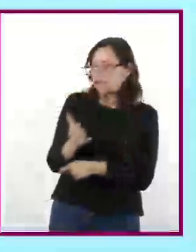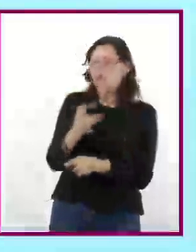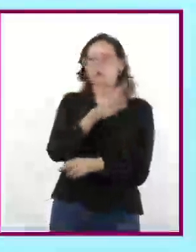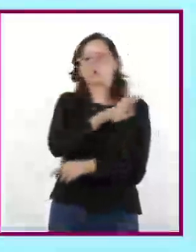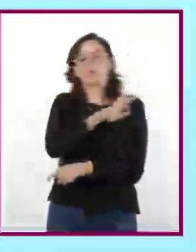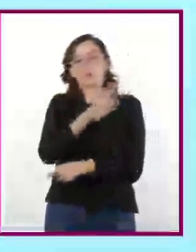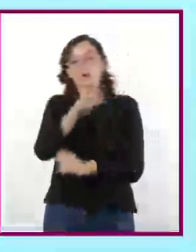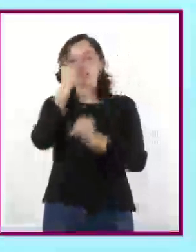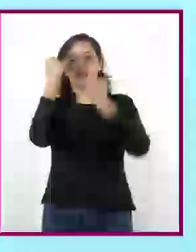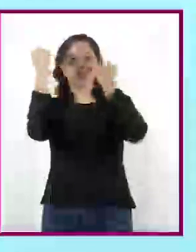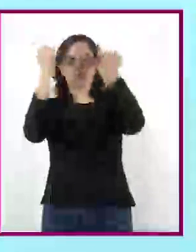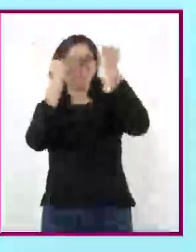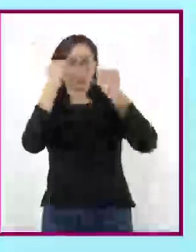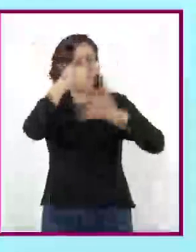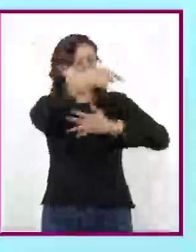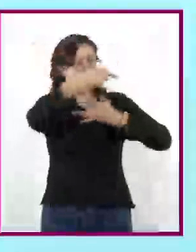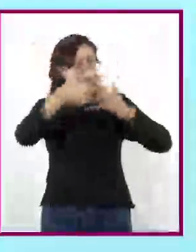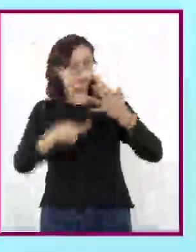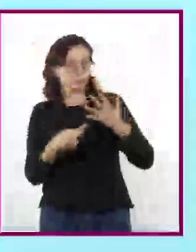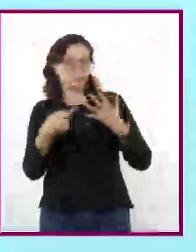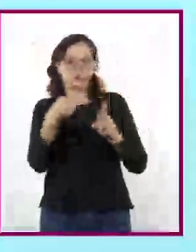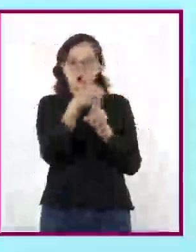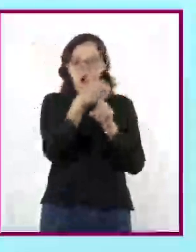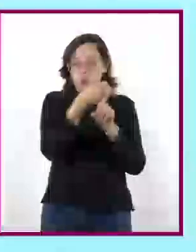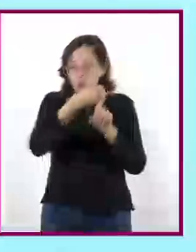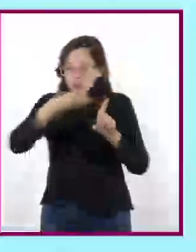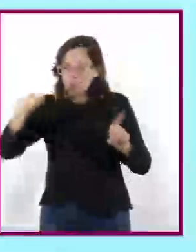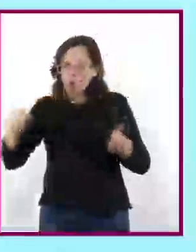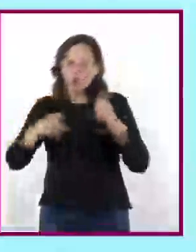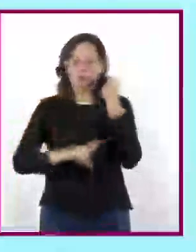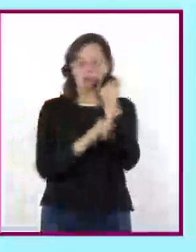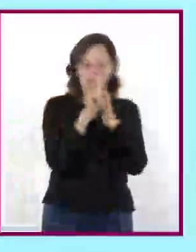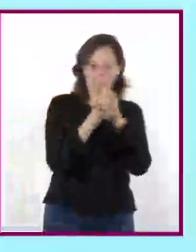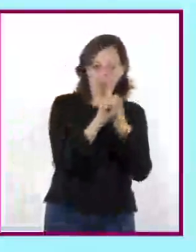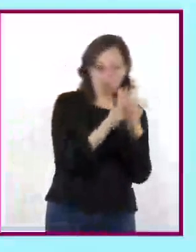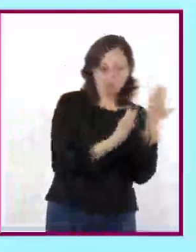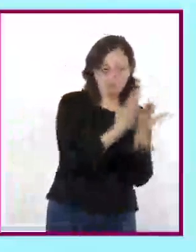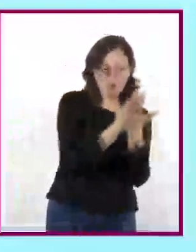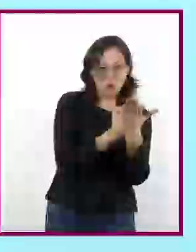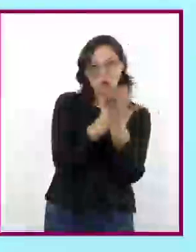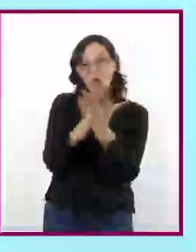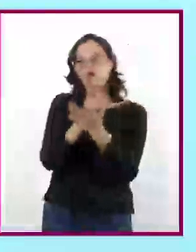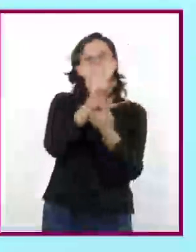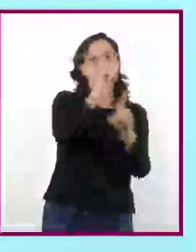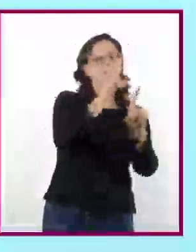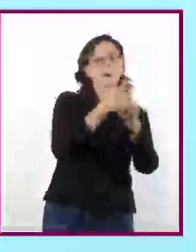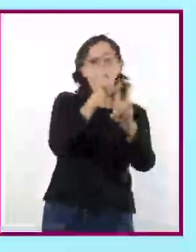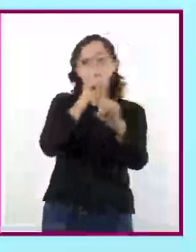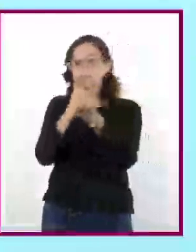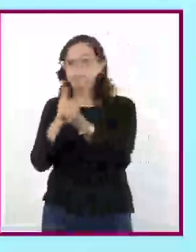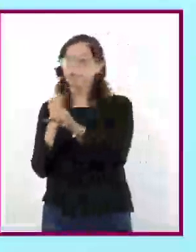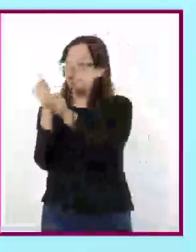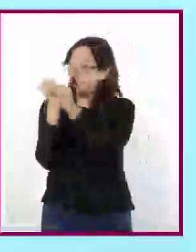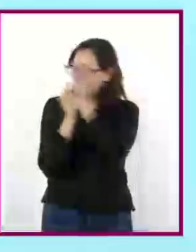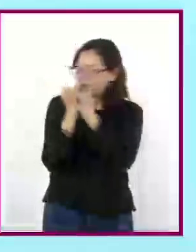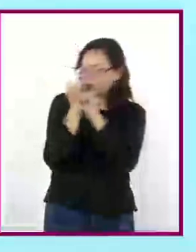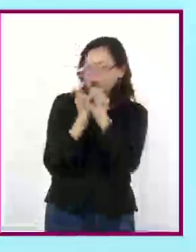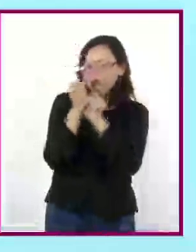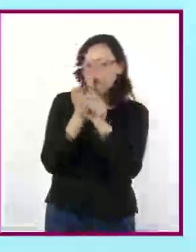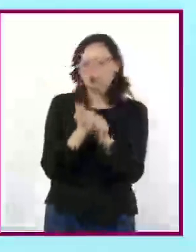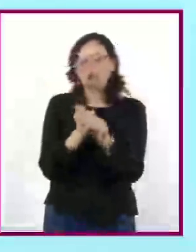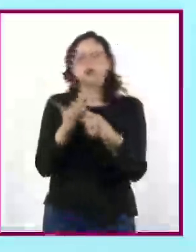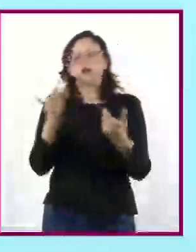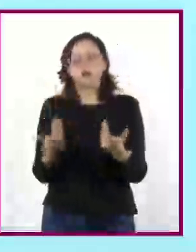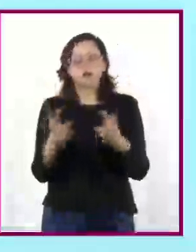ideas a partir de la identificación de problemas, el planteamiento de objetivos, el desarrollo de una investigación, la